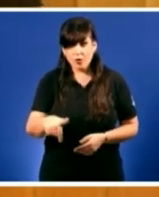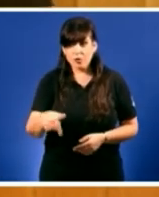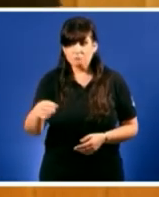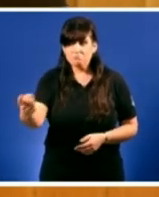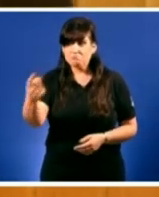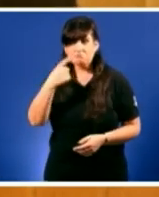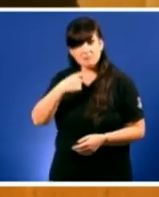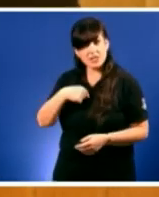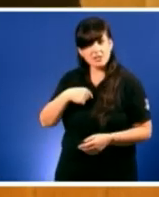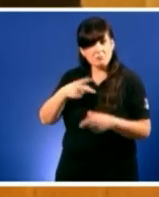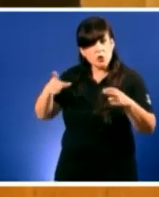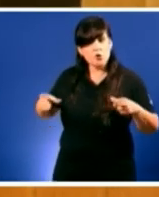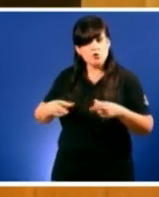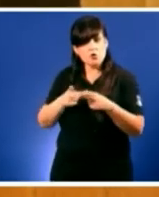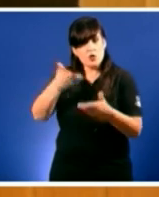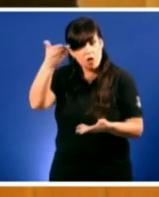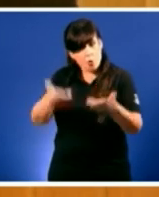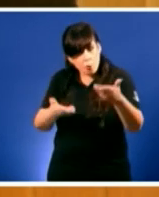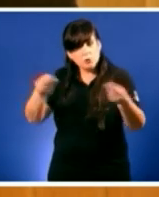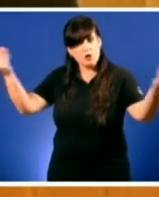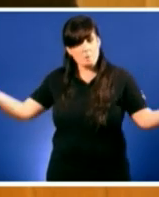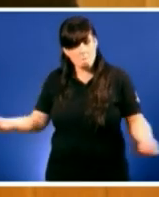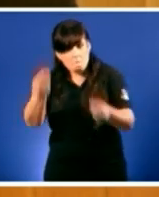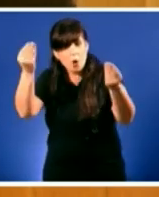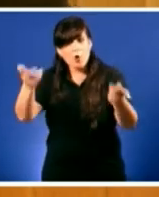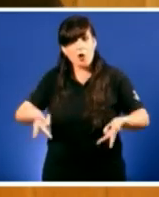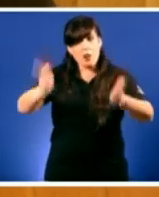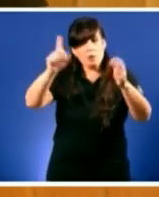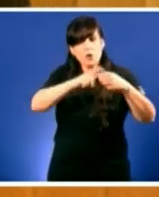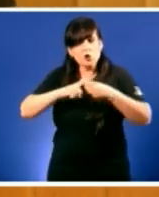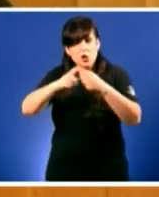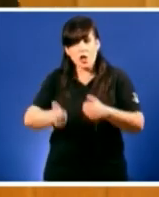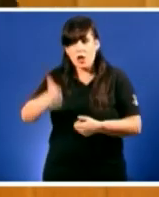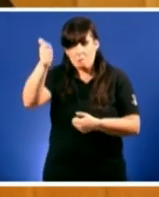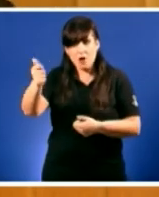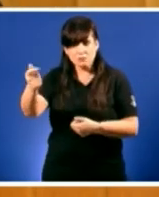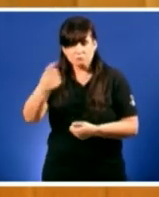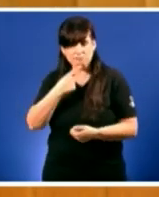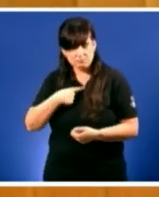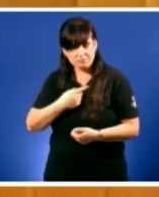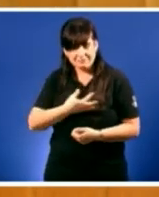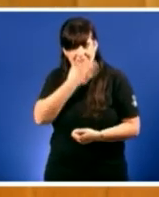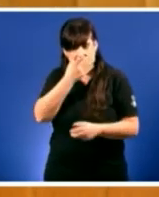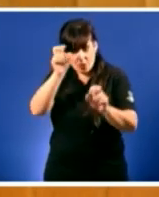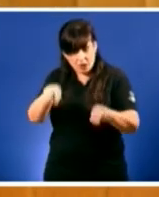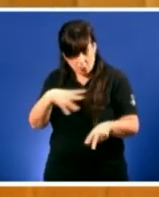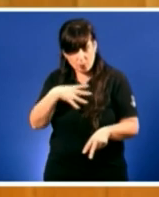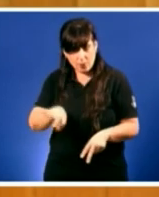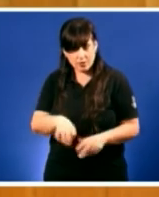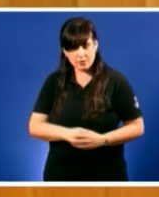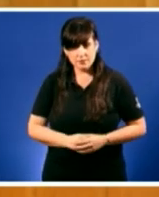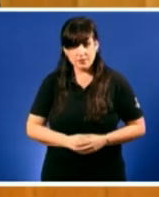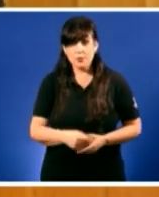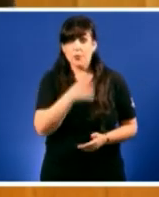hoxe nunha sociedade máis xusta máis libre e solidaria. En 2014 últimos datos